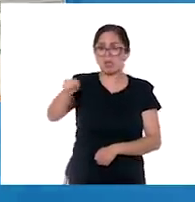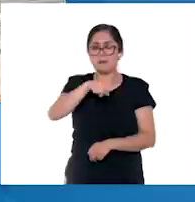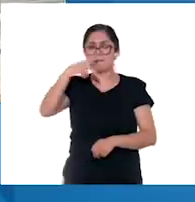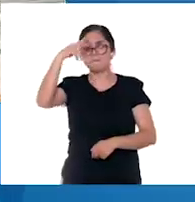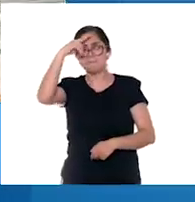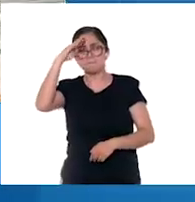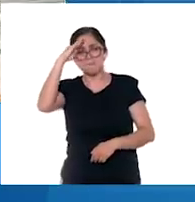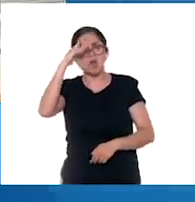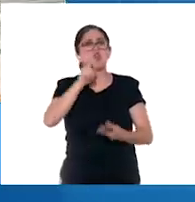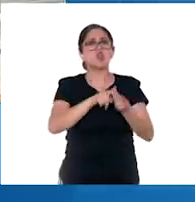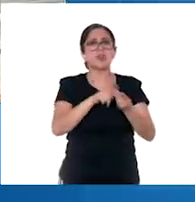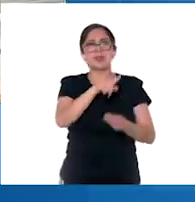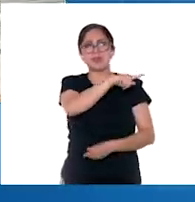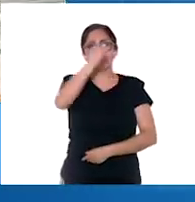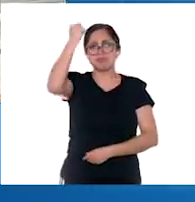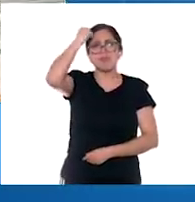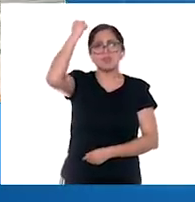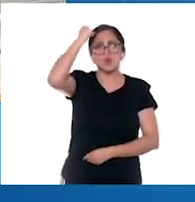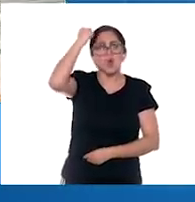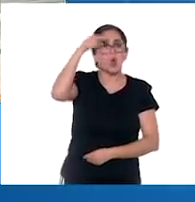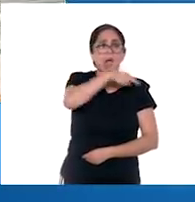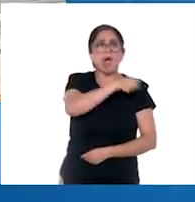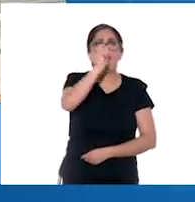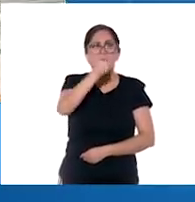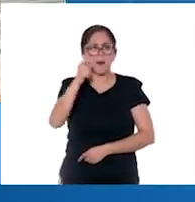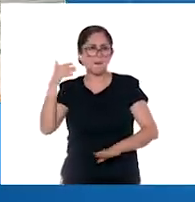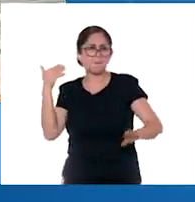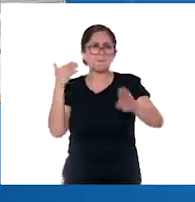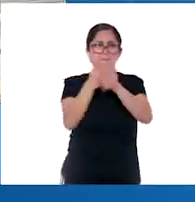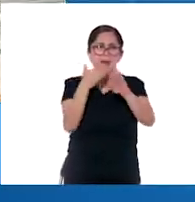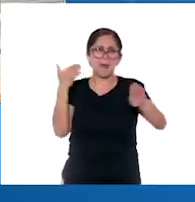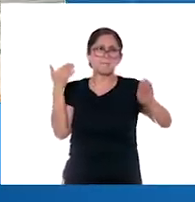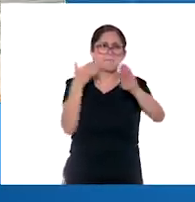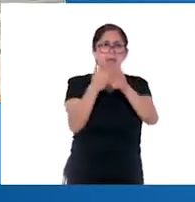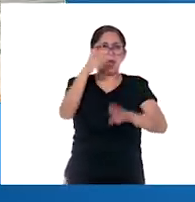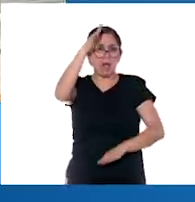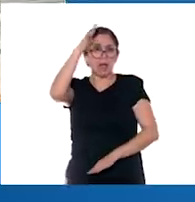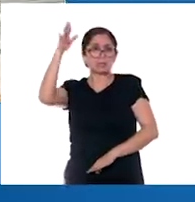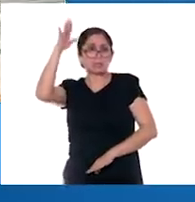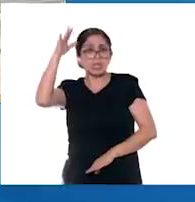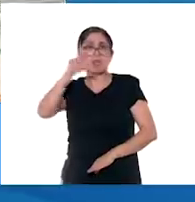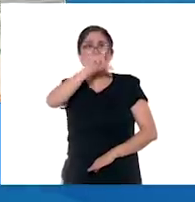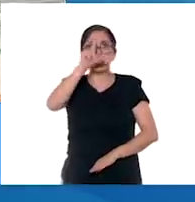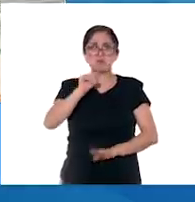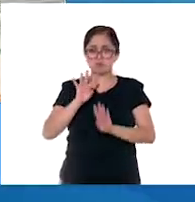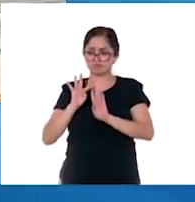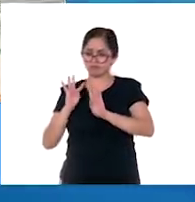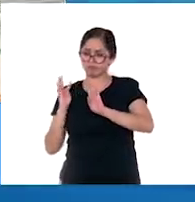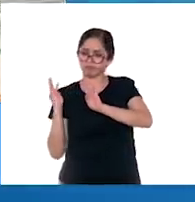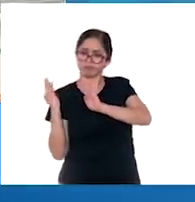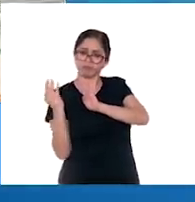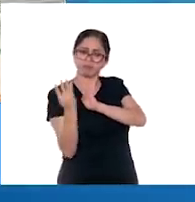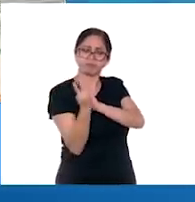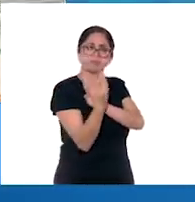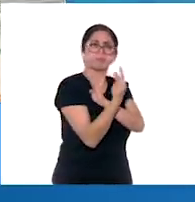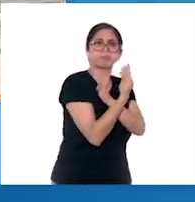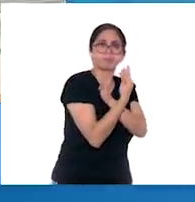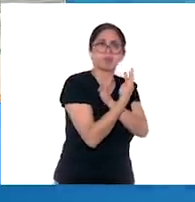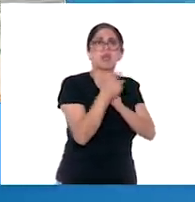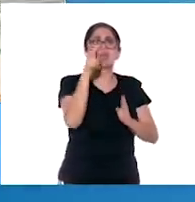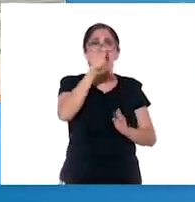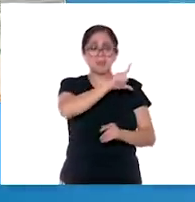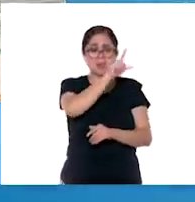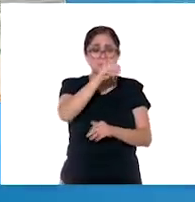militar en Texcoco, desde donde enviaban ataques continuos a los aztecas. Poco a poco, rodearon por completo la ciudad. El ataque final se